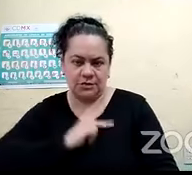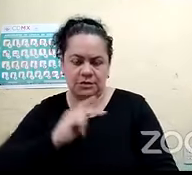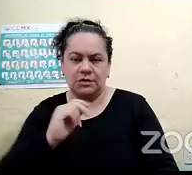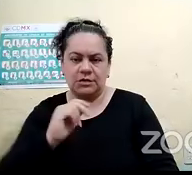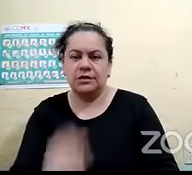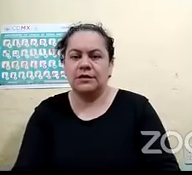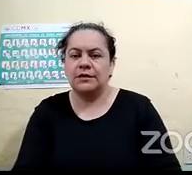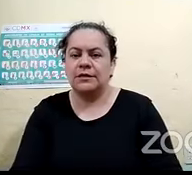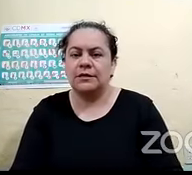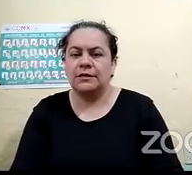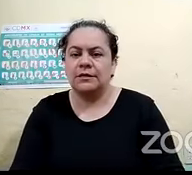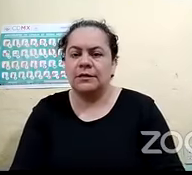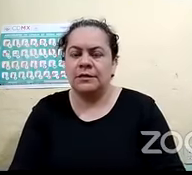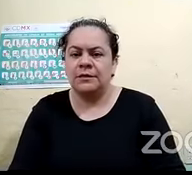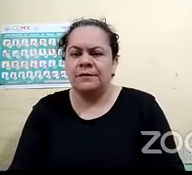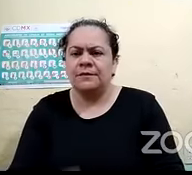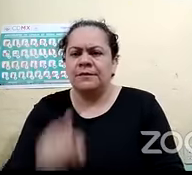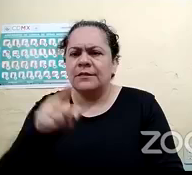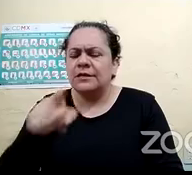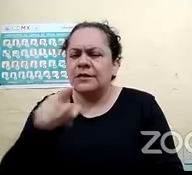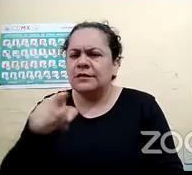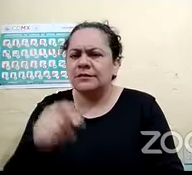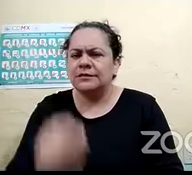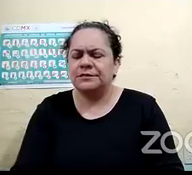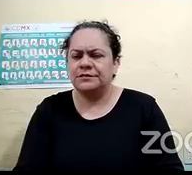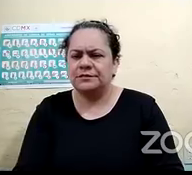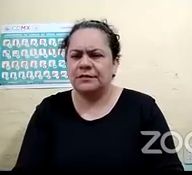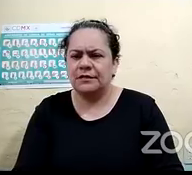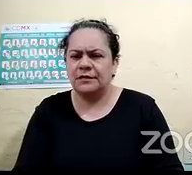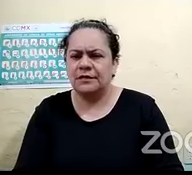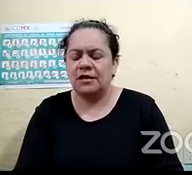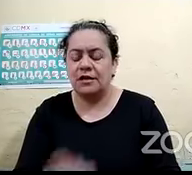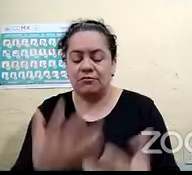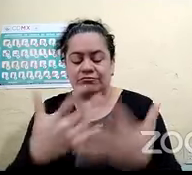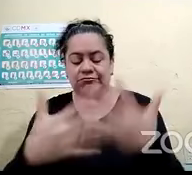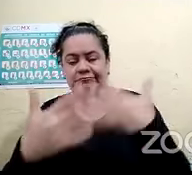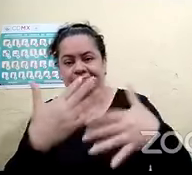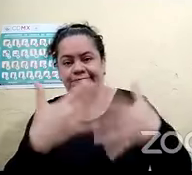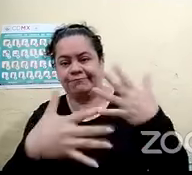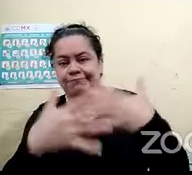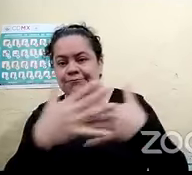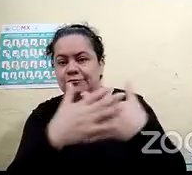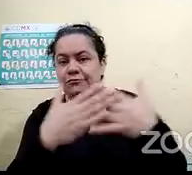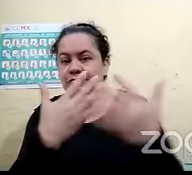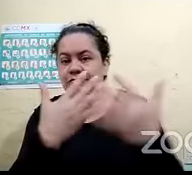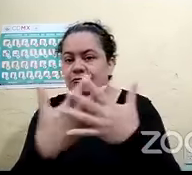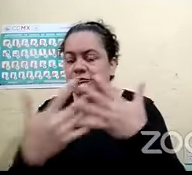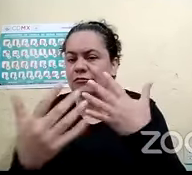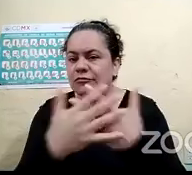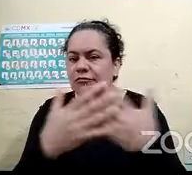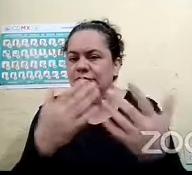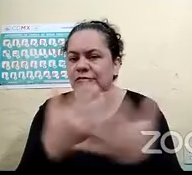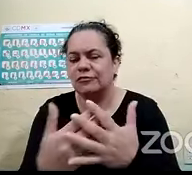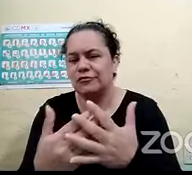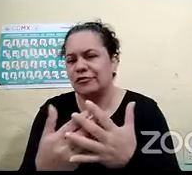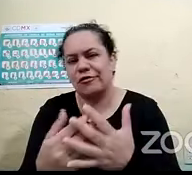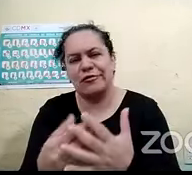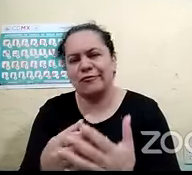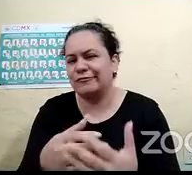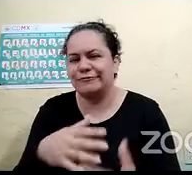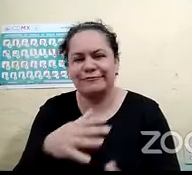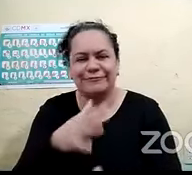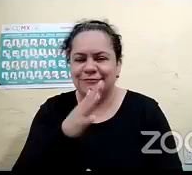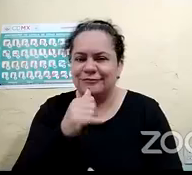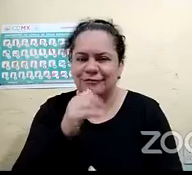ese sistema lo trasladamos a las manos porque cómo íbamos a andar gastando papel y cargando